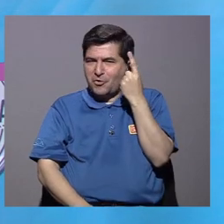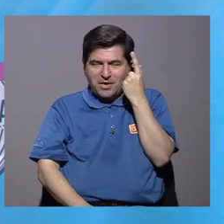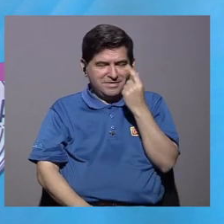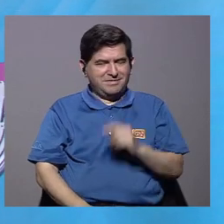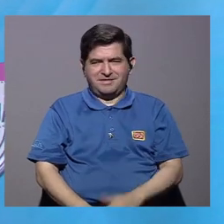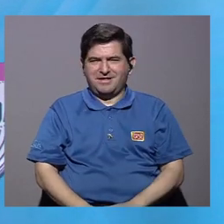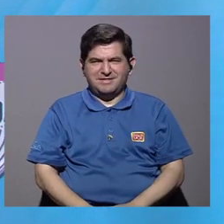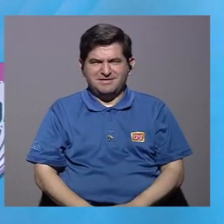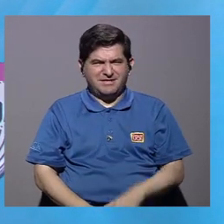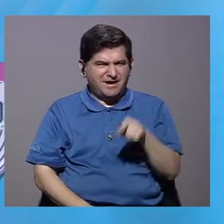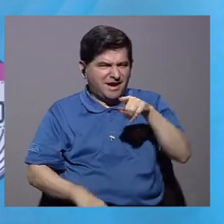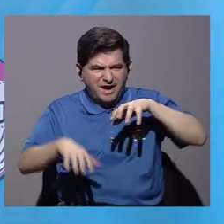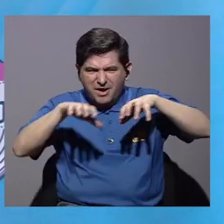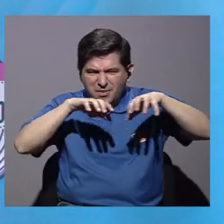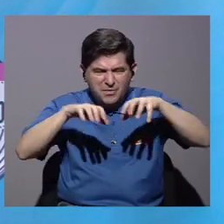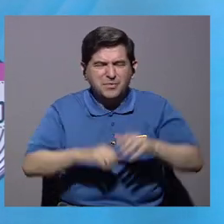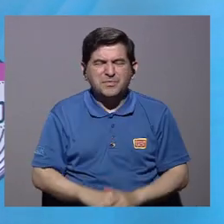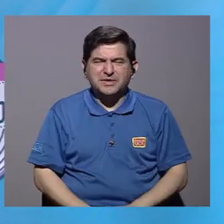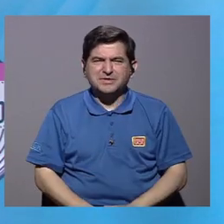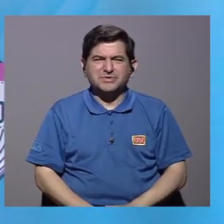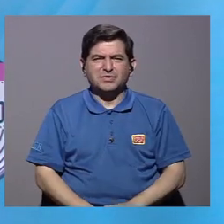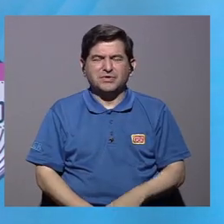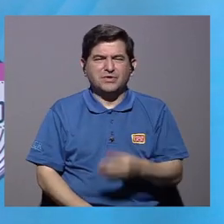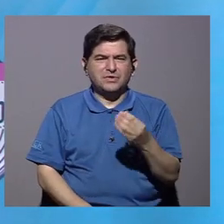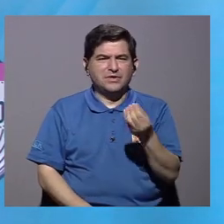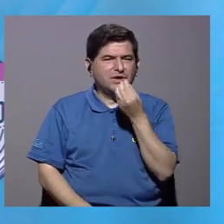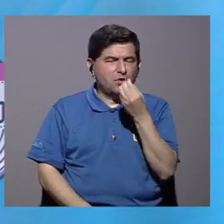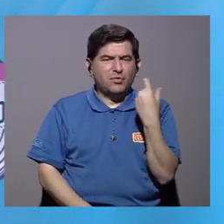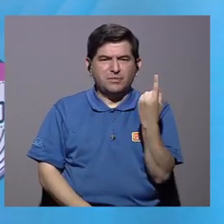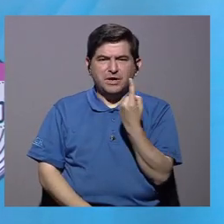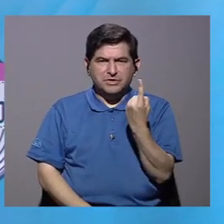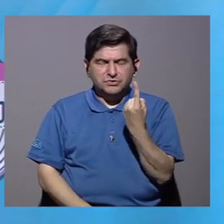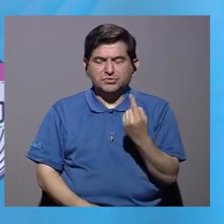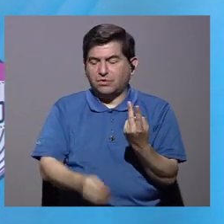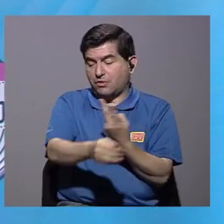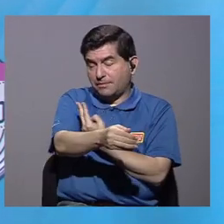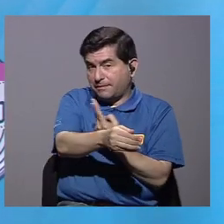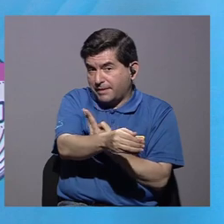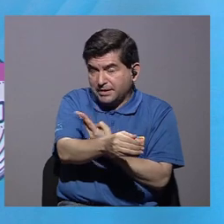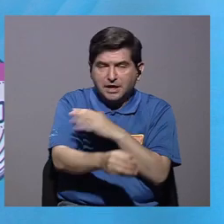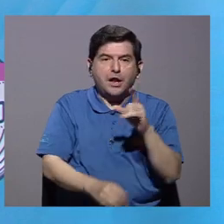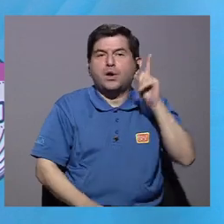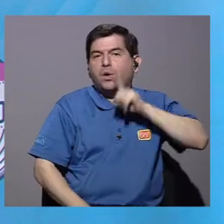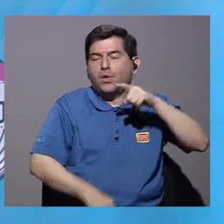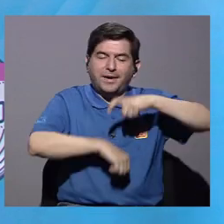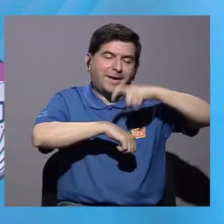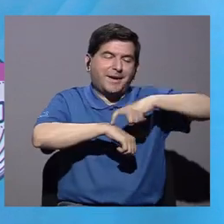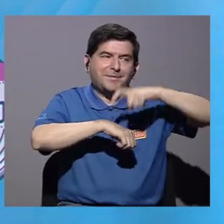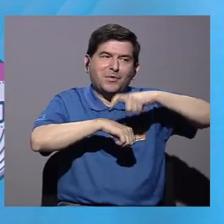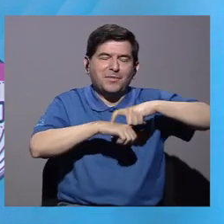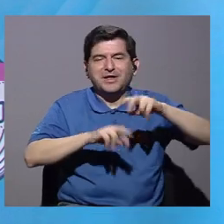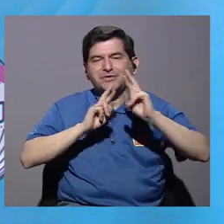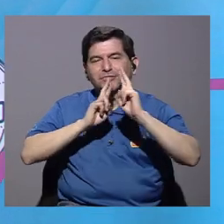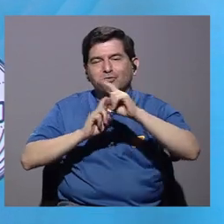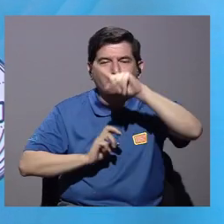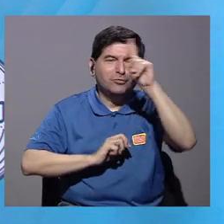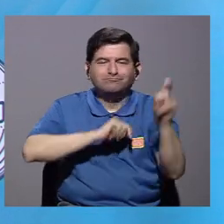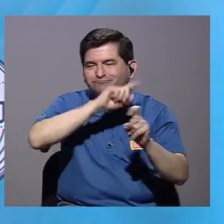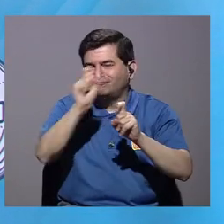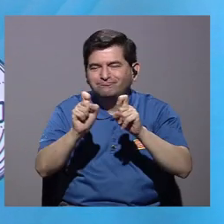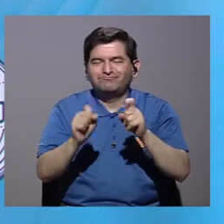movimiento del vegetarianismo, o que mintieron a la hora de la encuesta. Son cosas que